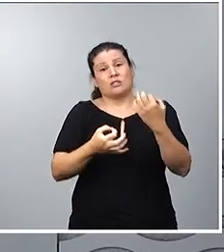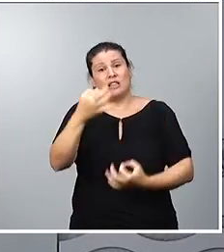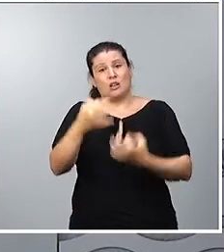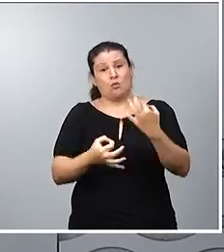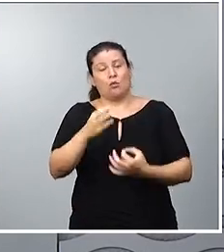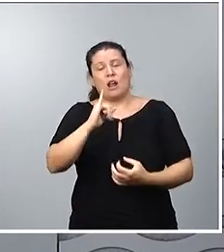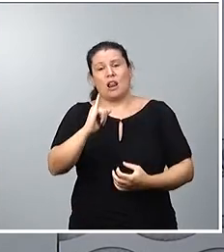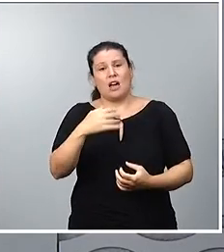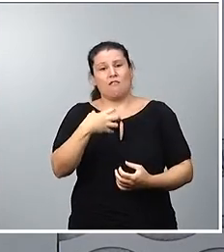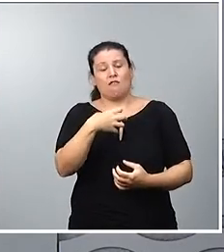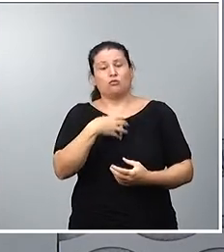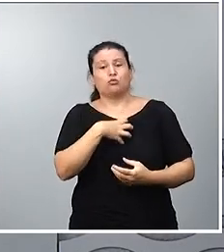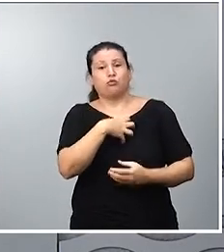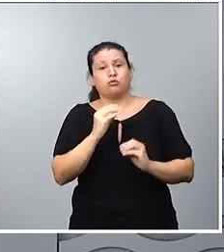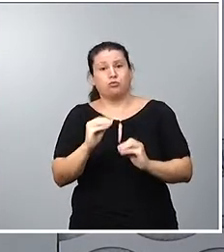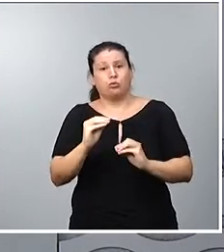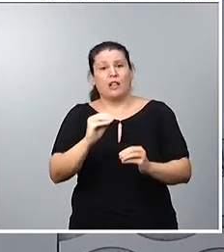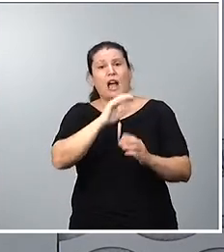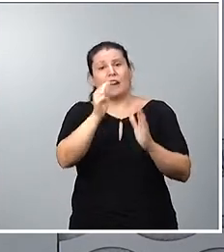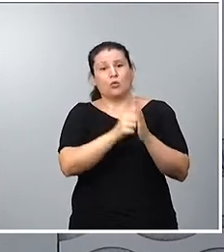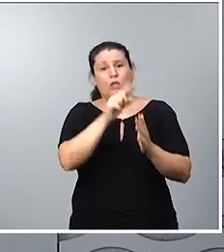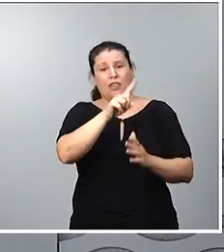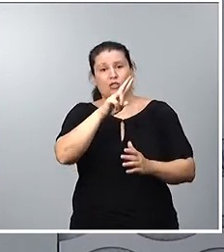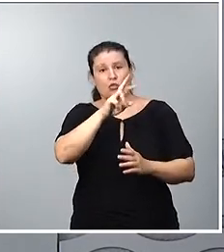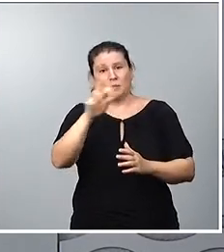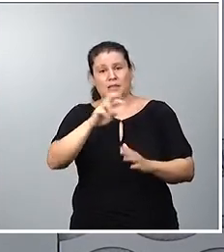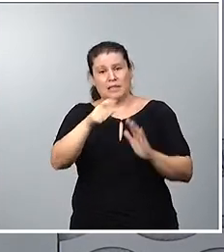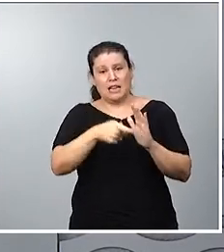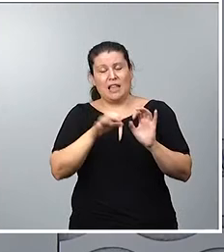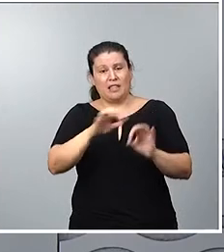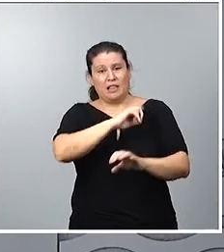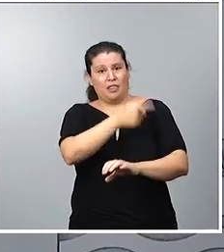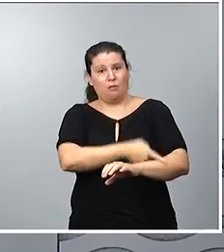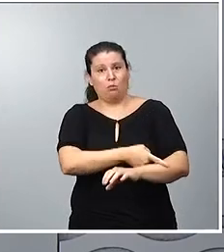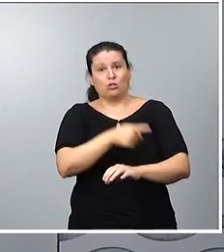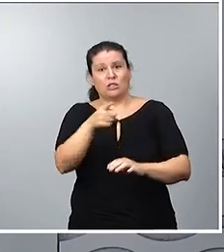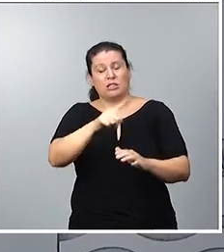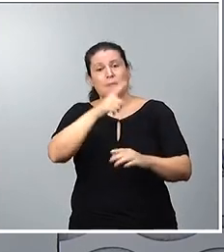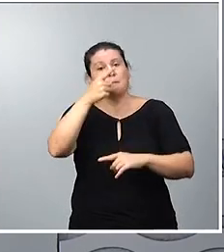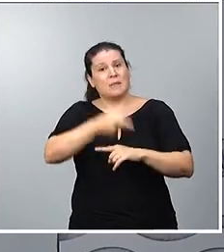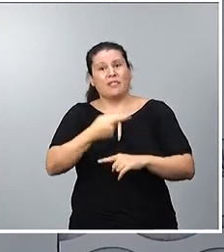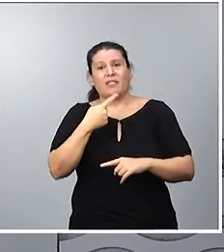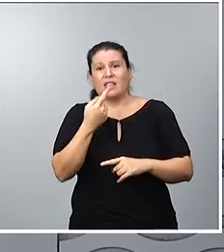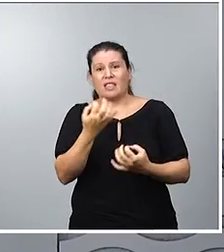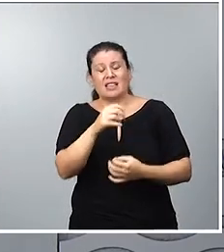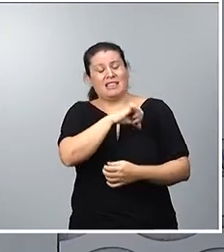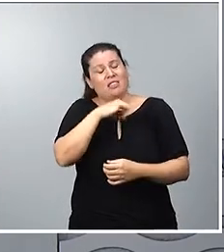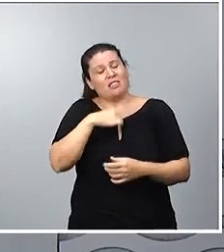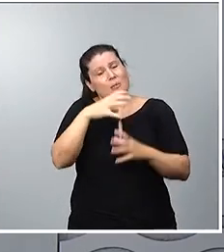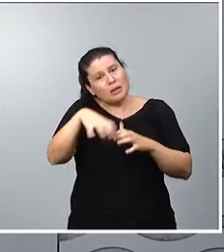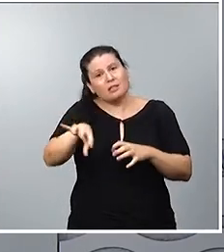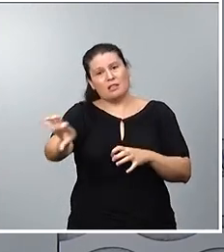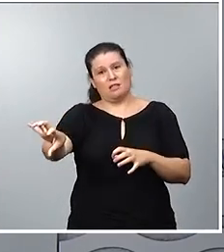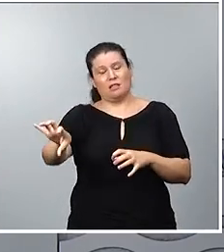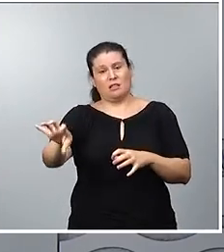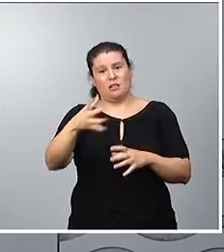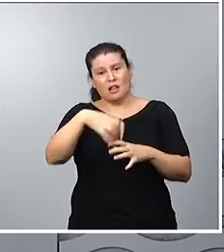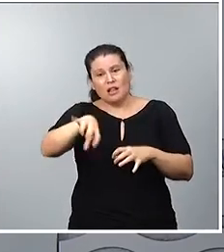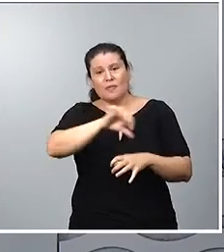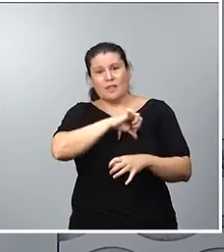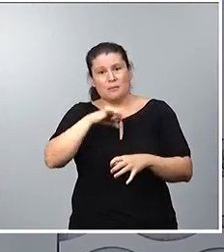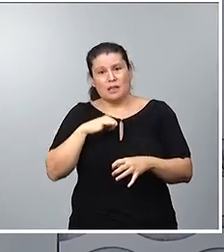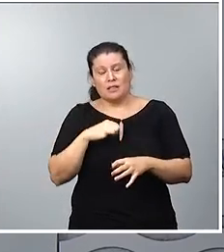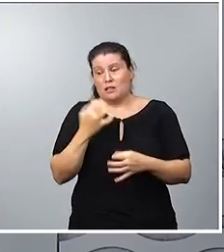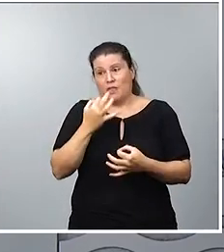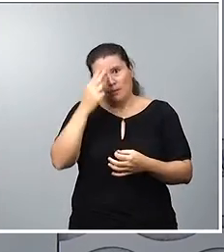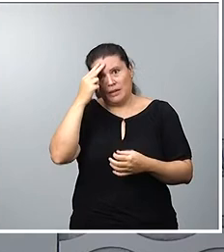función. El artículo 120 de la ley del deporte establece que actúa de forma independiente, como ha de